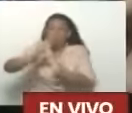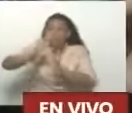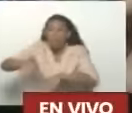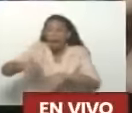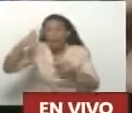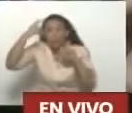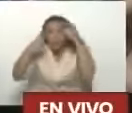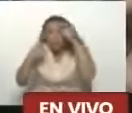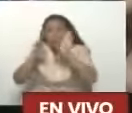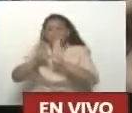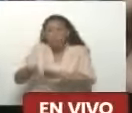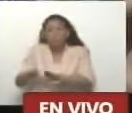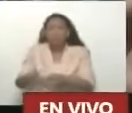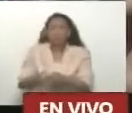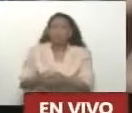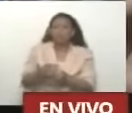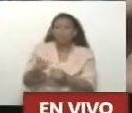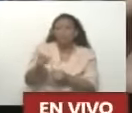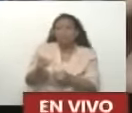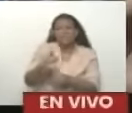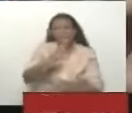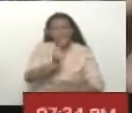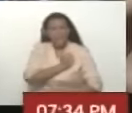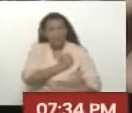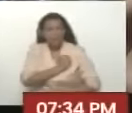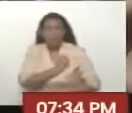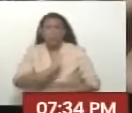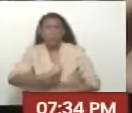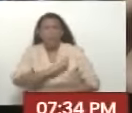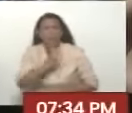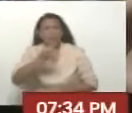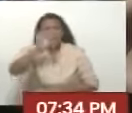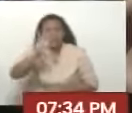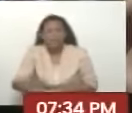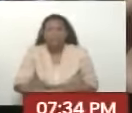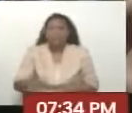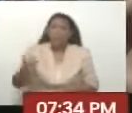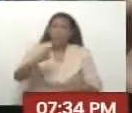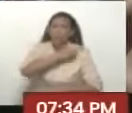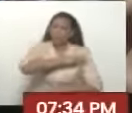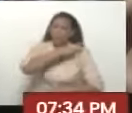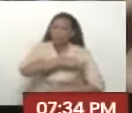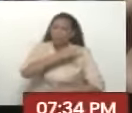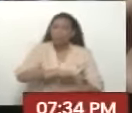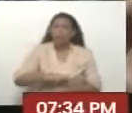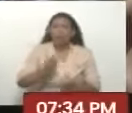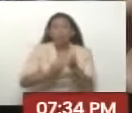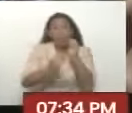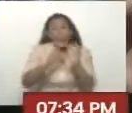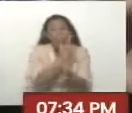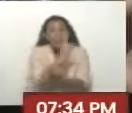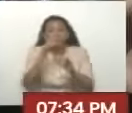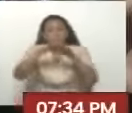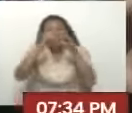Leninismo Del comunismo Del cristianismo De los movimientos Sociales Del ecologismo